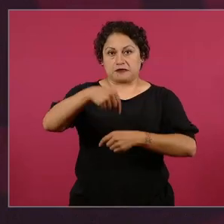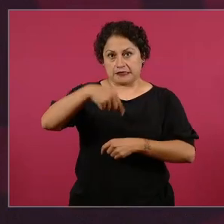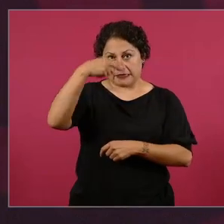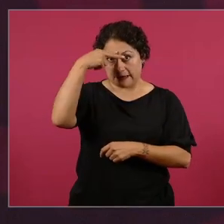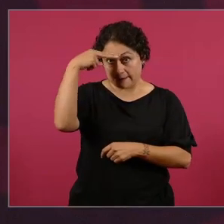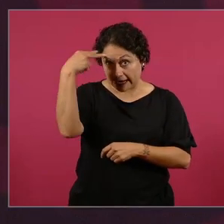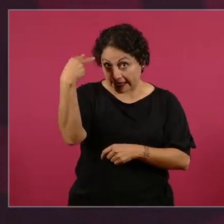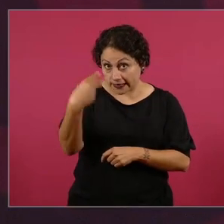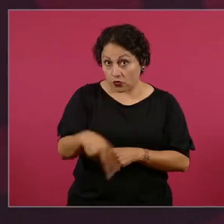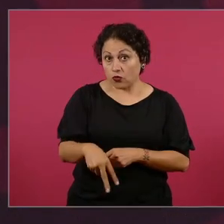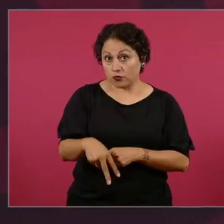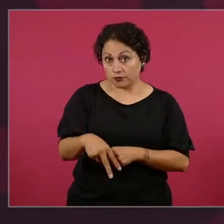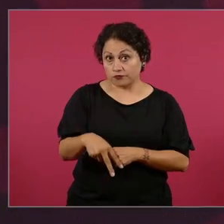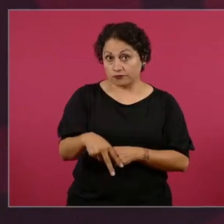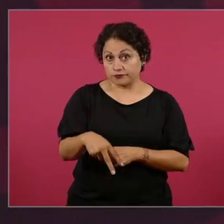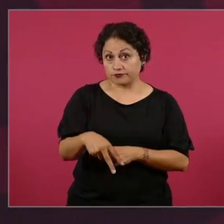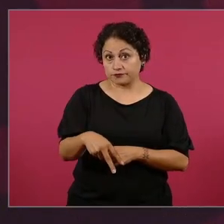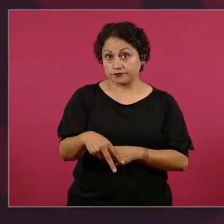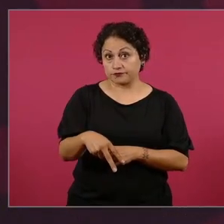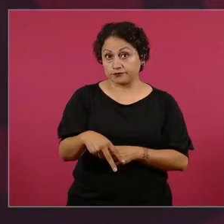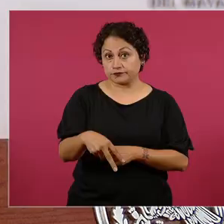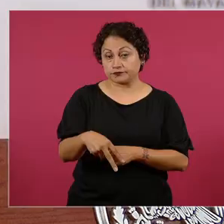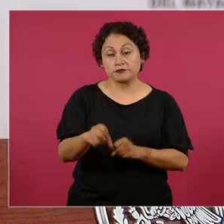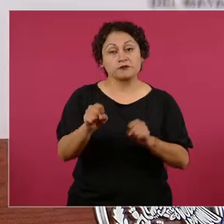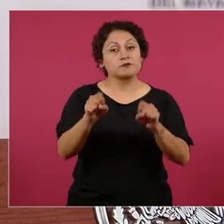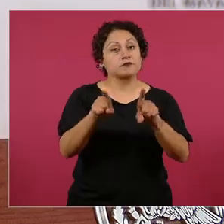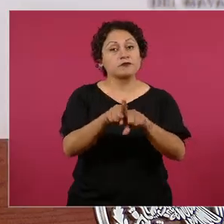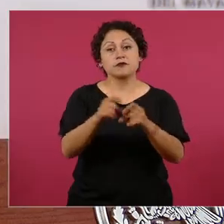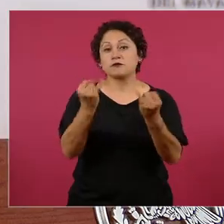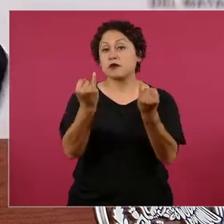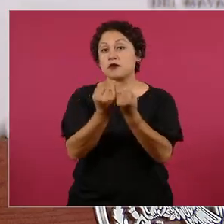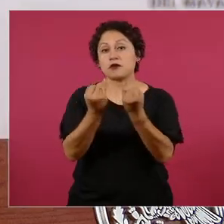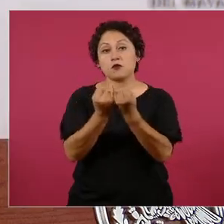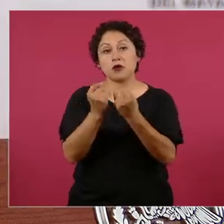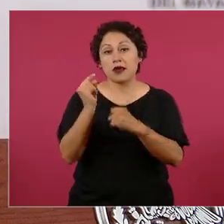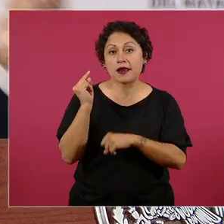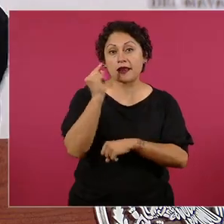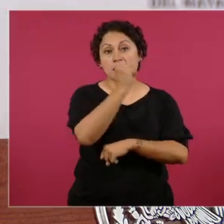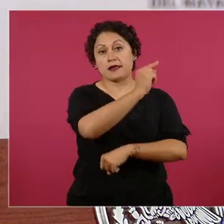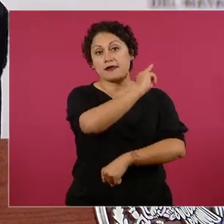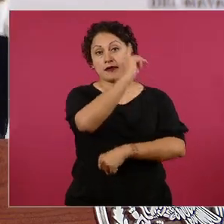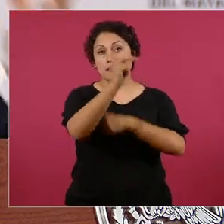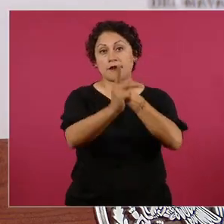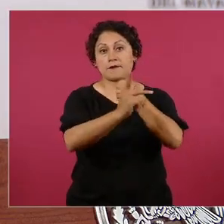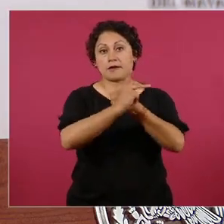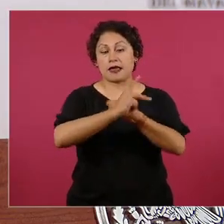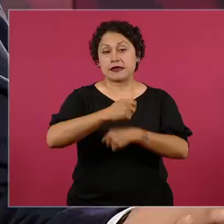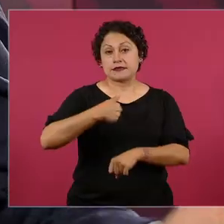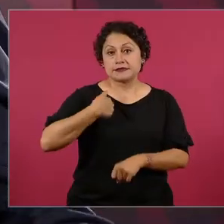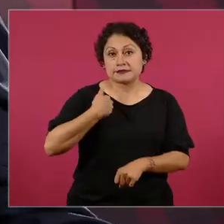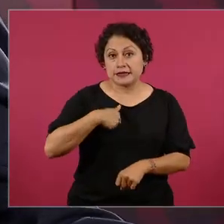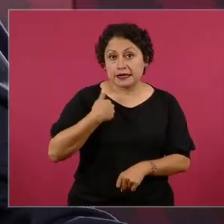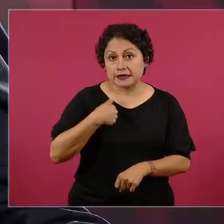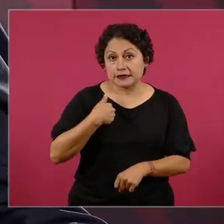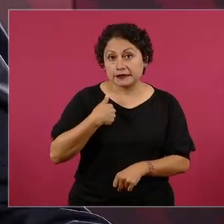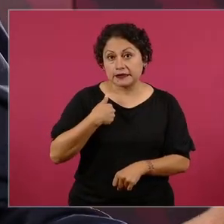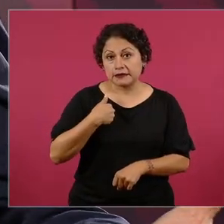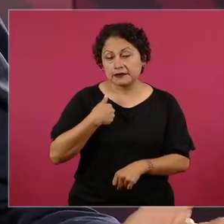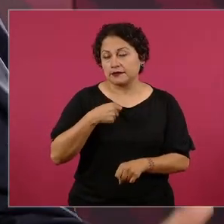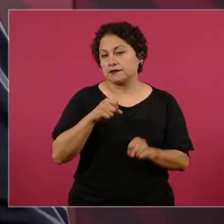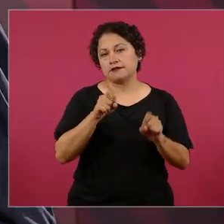embajada lo hacen los canadienses que también es de pena ajena con todo respeto